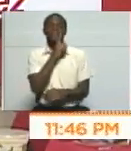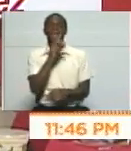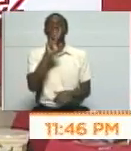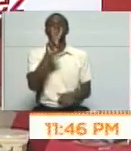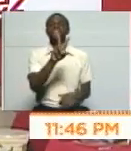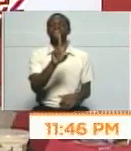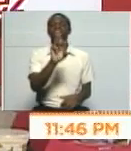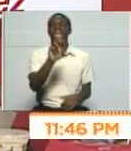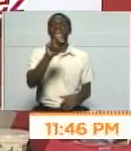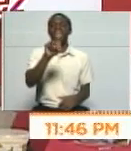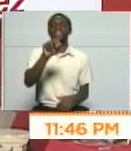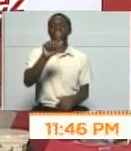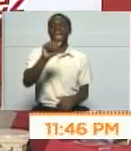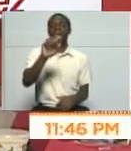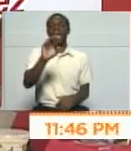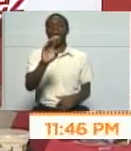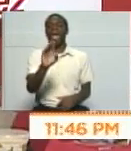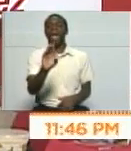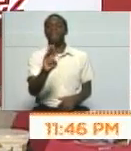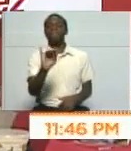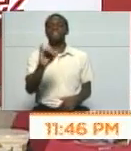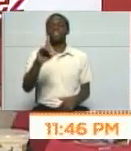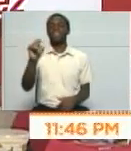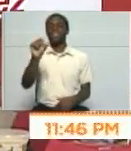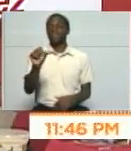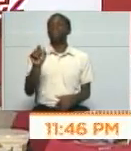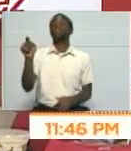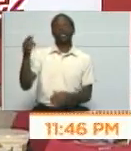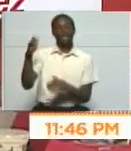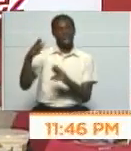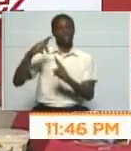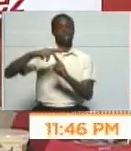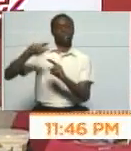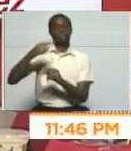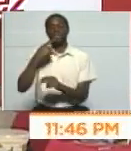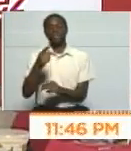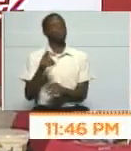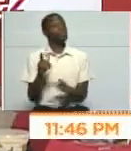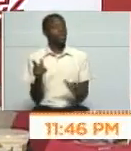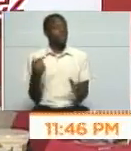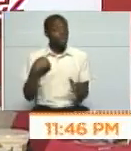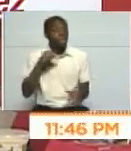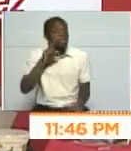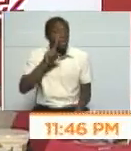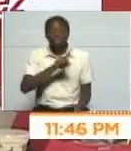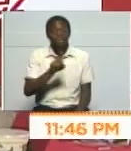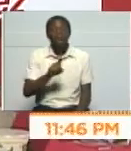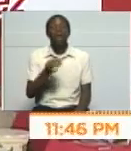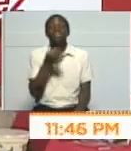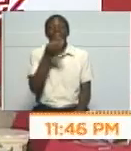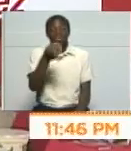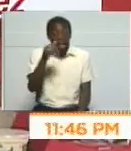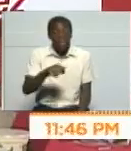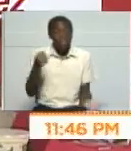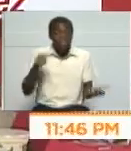con cuentico de que sacamos una mentira. Mira, lo que se dice en el mazo, tenga la certeza que eso está verificado y recontraverificado.